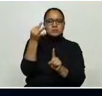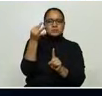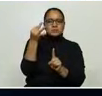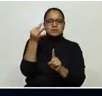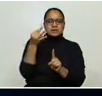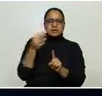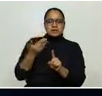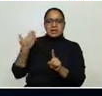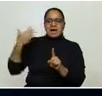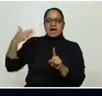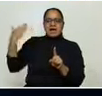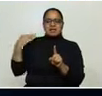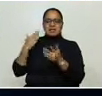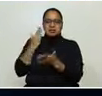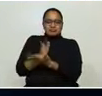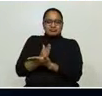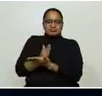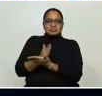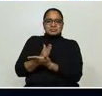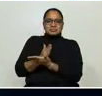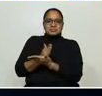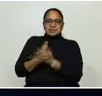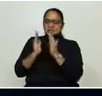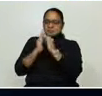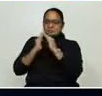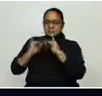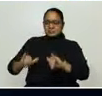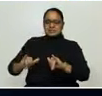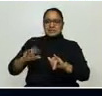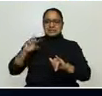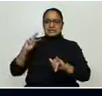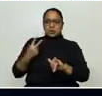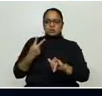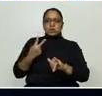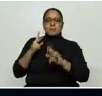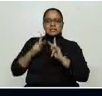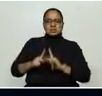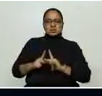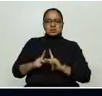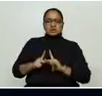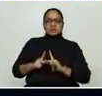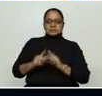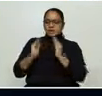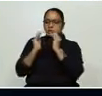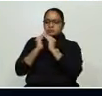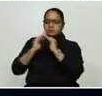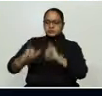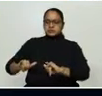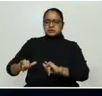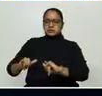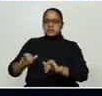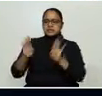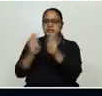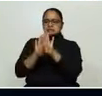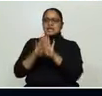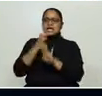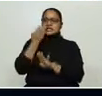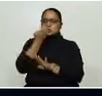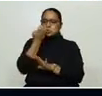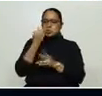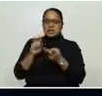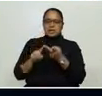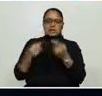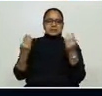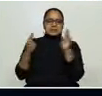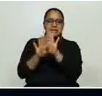no se hubiera tomado aquella determinación al segundo caso confirmado de cerrar escuelas, cerrar eventos